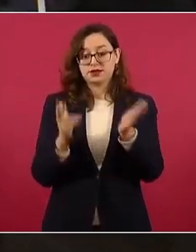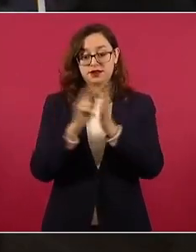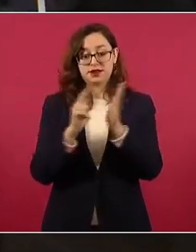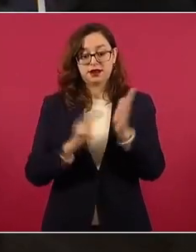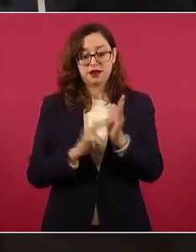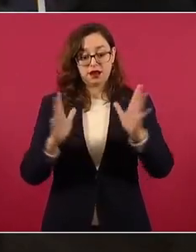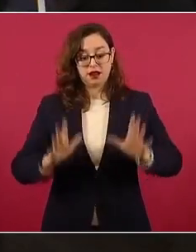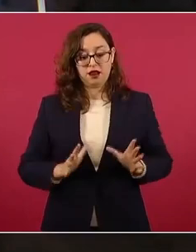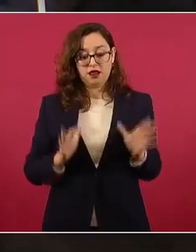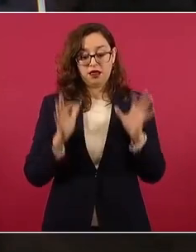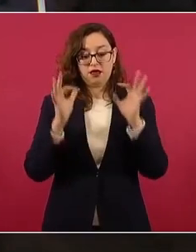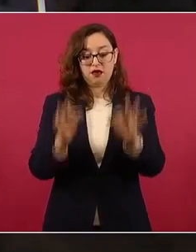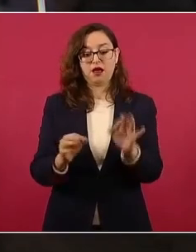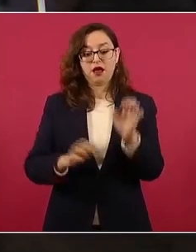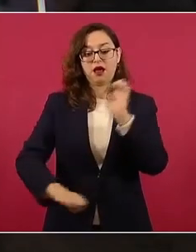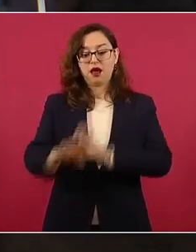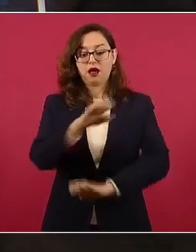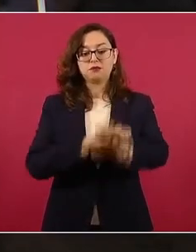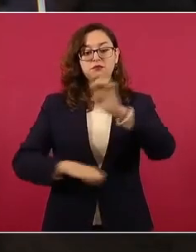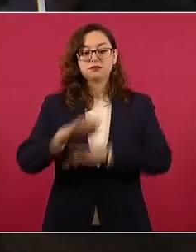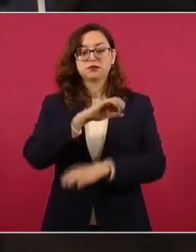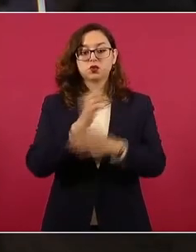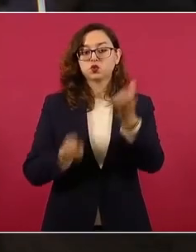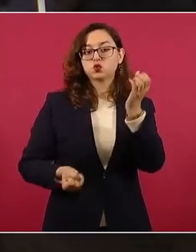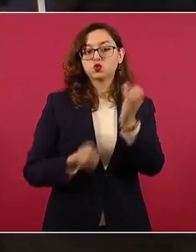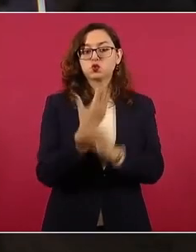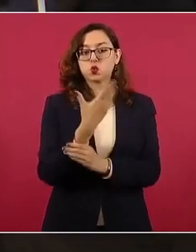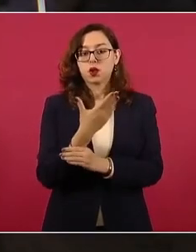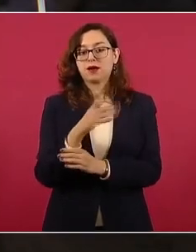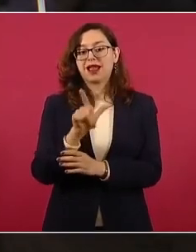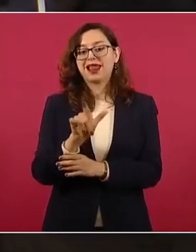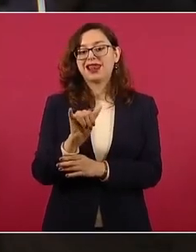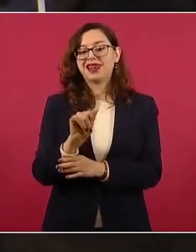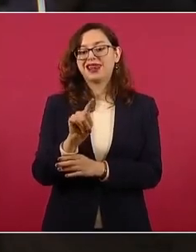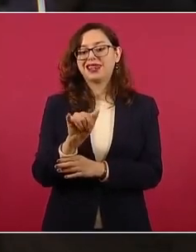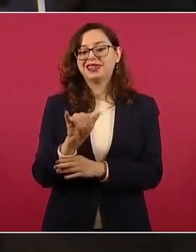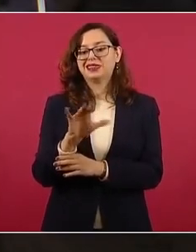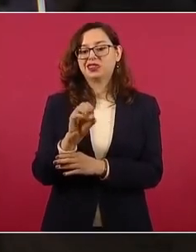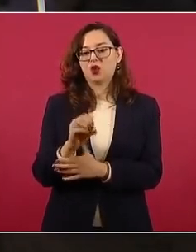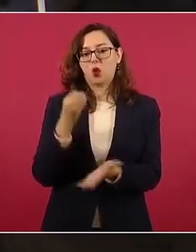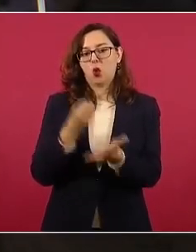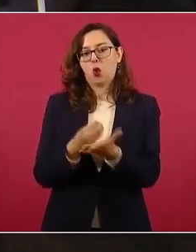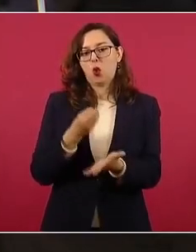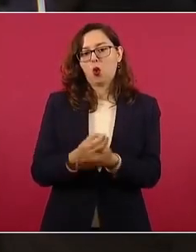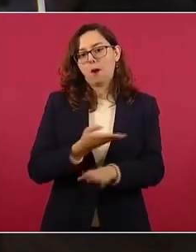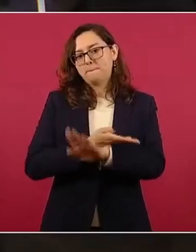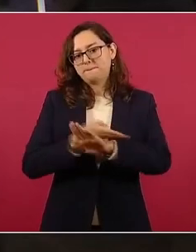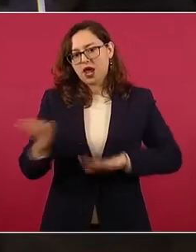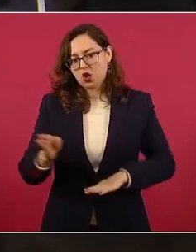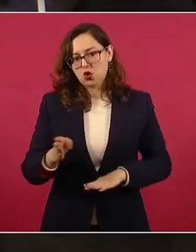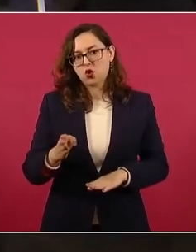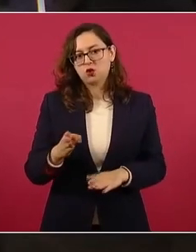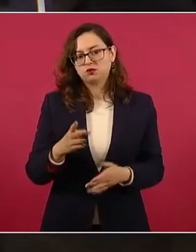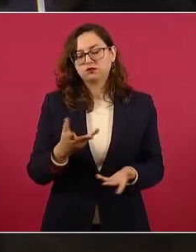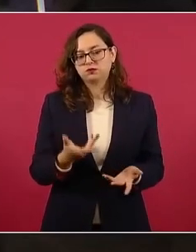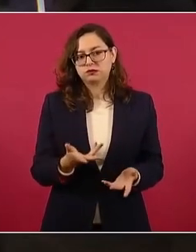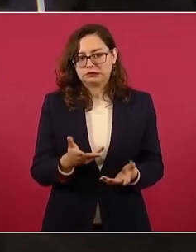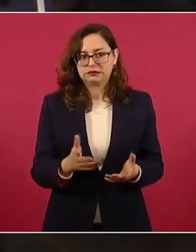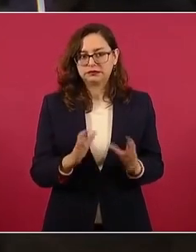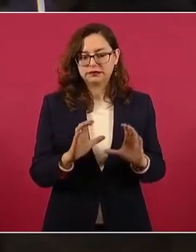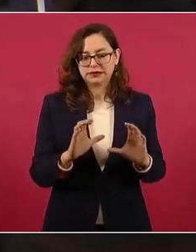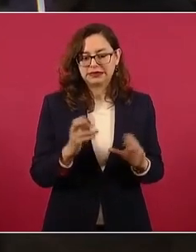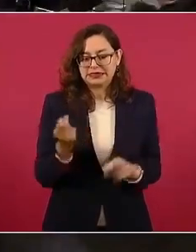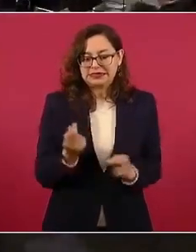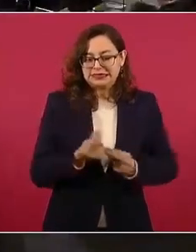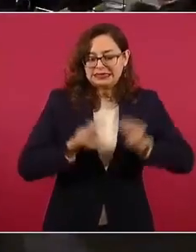va a manejar el tema del litio. ¿Qué tienen, si van a presentar esta semana, van a emitir algo al respecto?